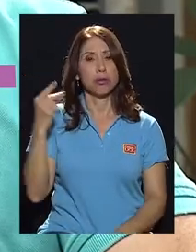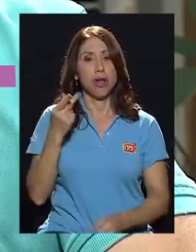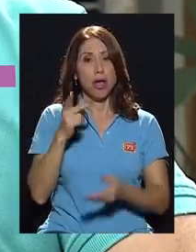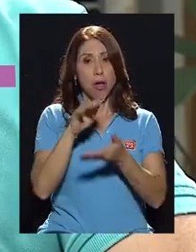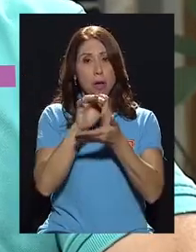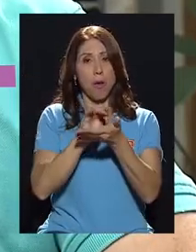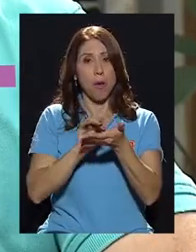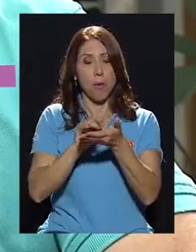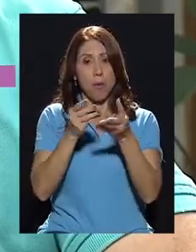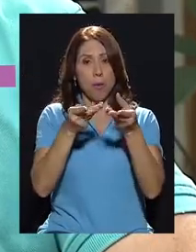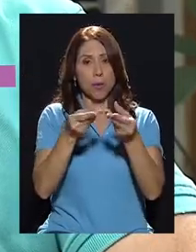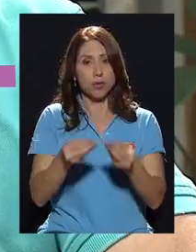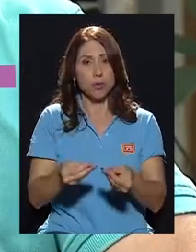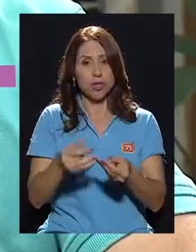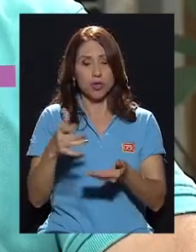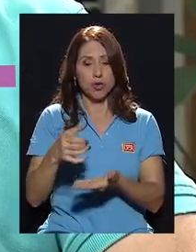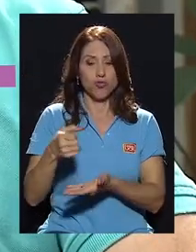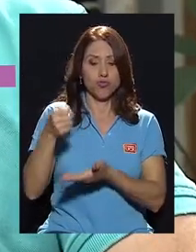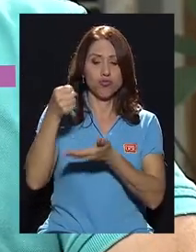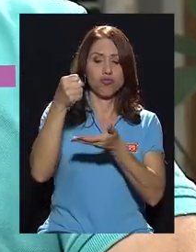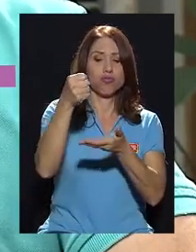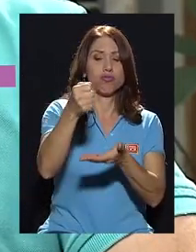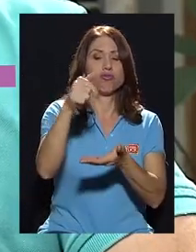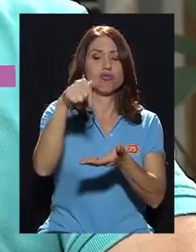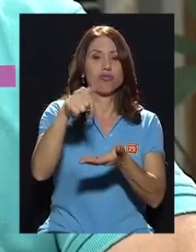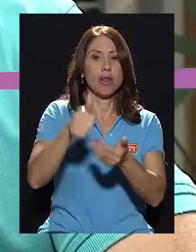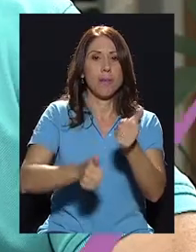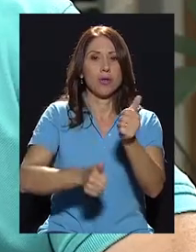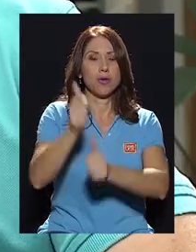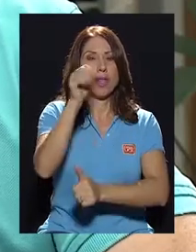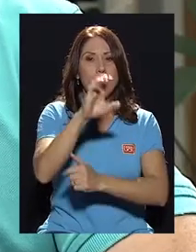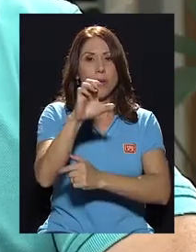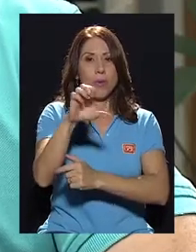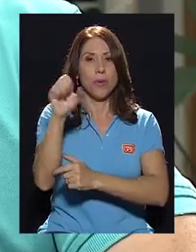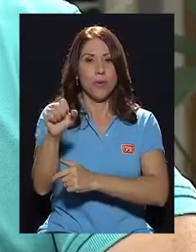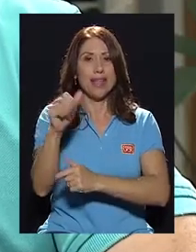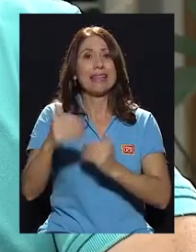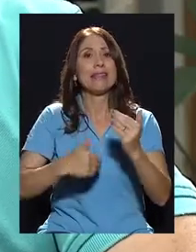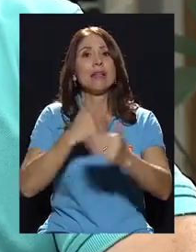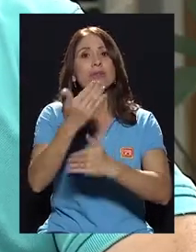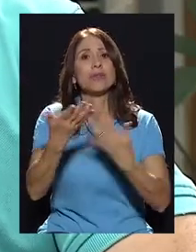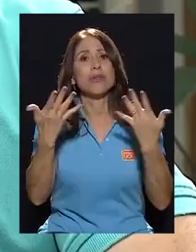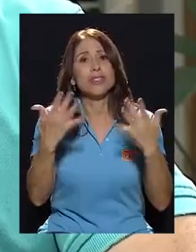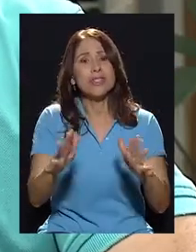que al menos en el caso de la caja, se invierte, es en el tercer nivel de atención.